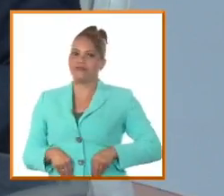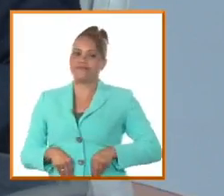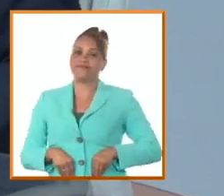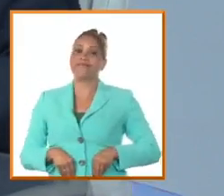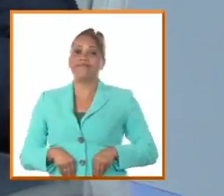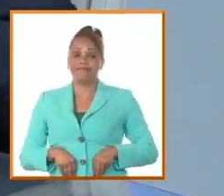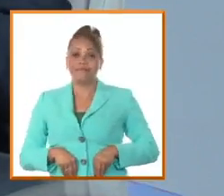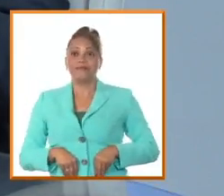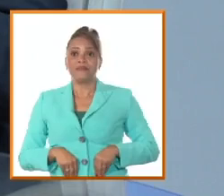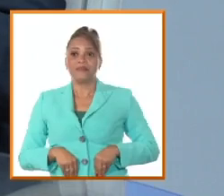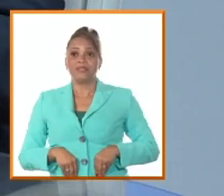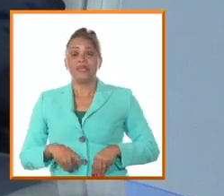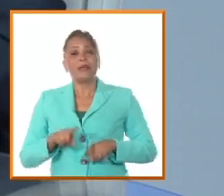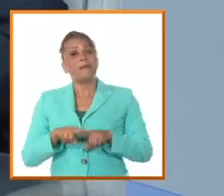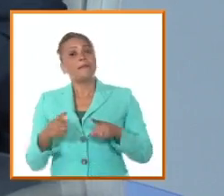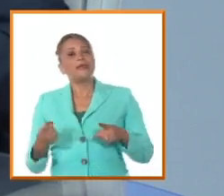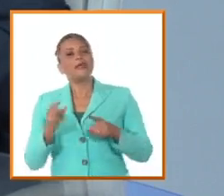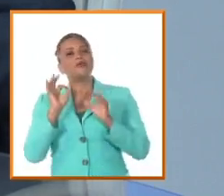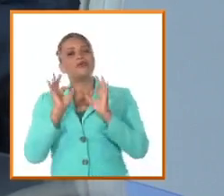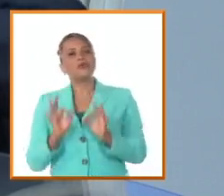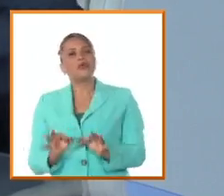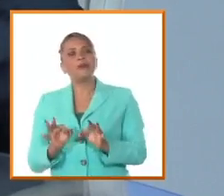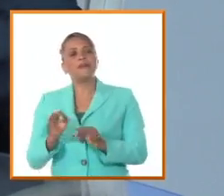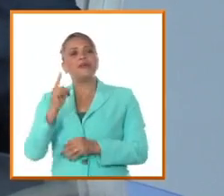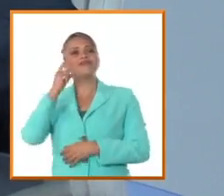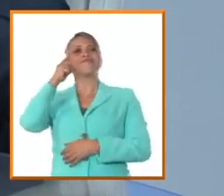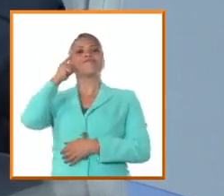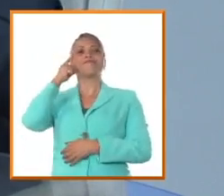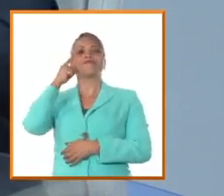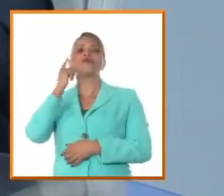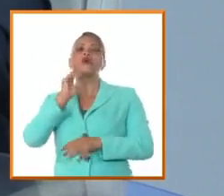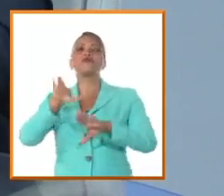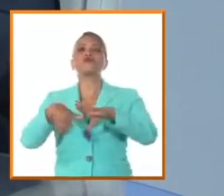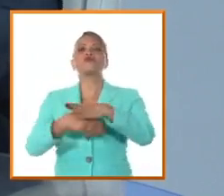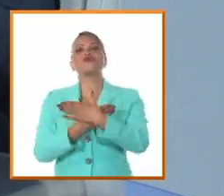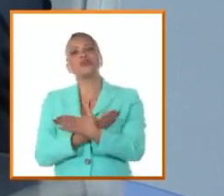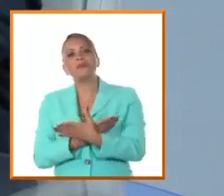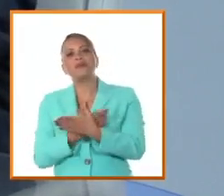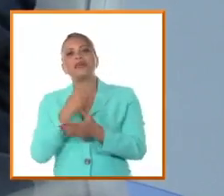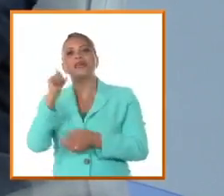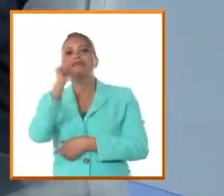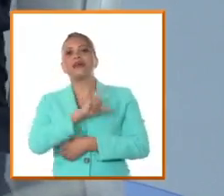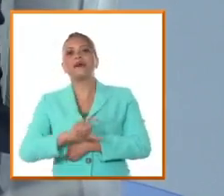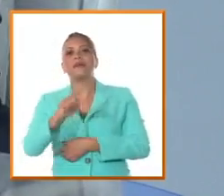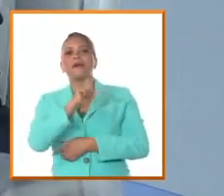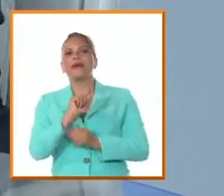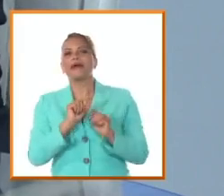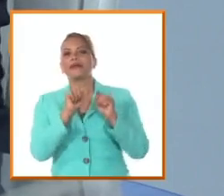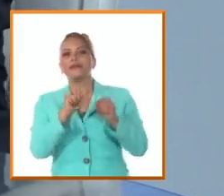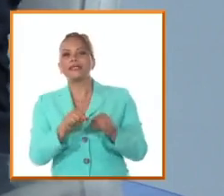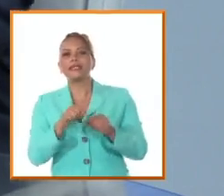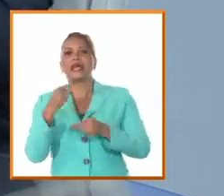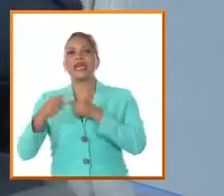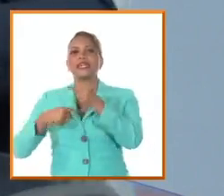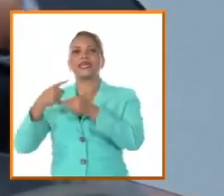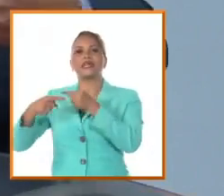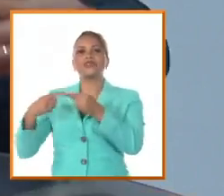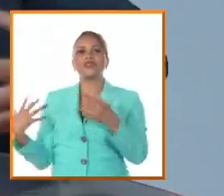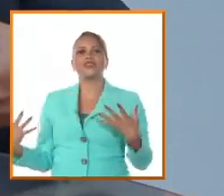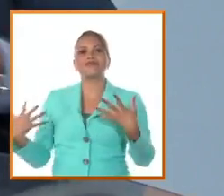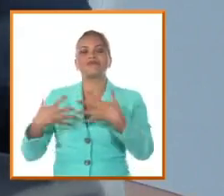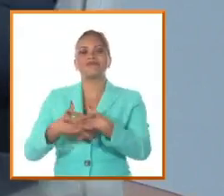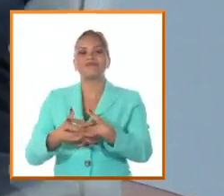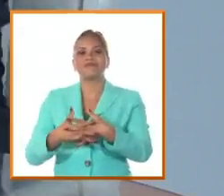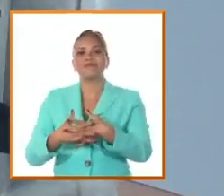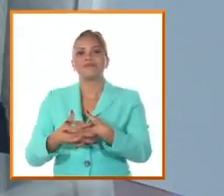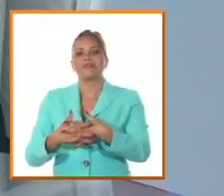tenido aquel gesto pero quedó aquello como el símbolo de que en el Camagüey se enlazaban las generaciones y que lo que